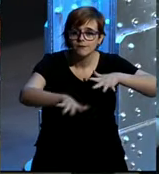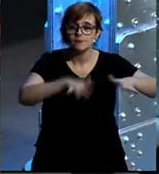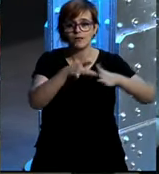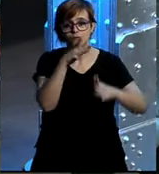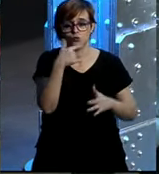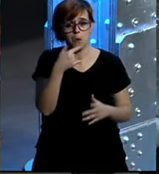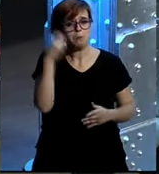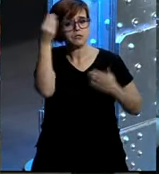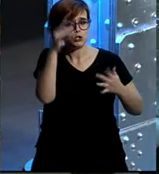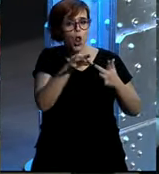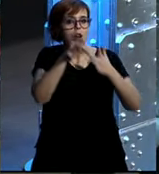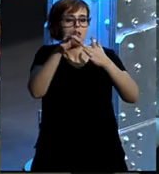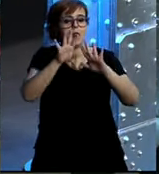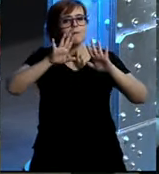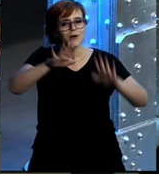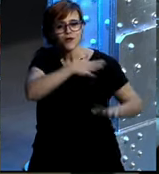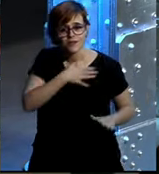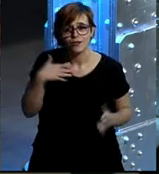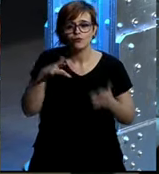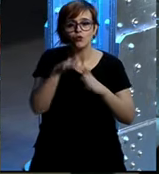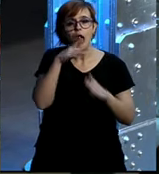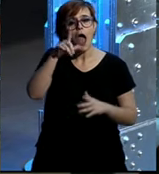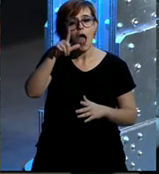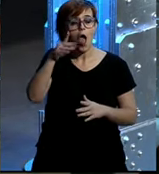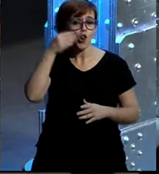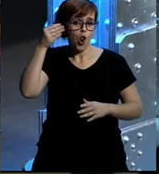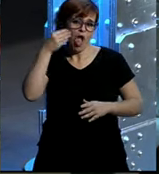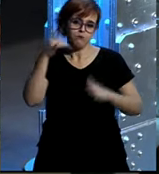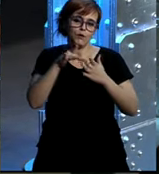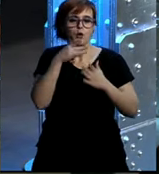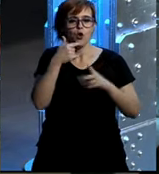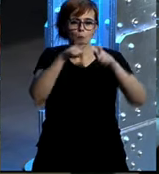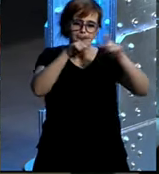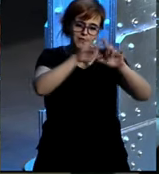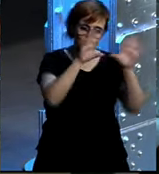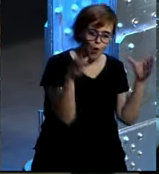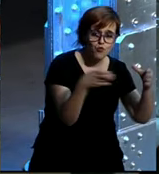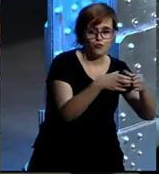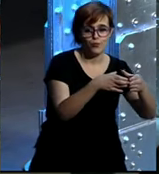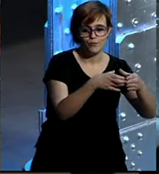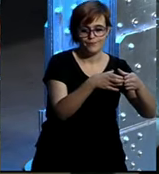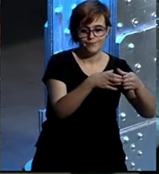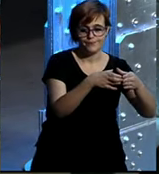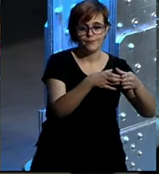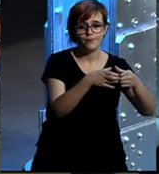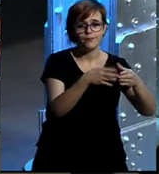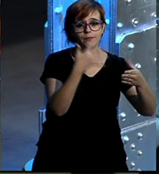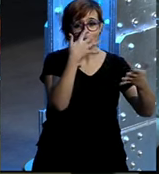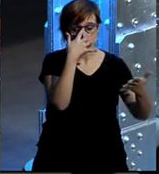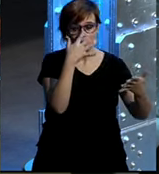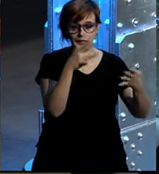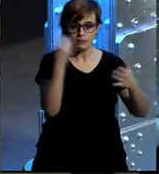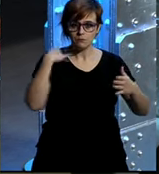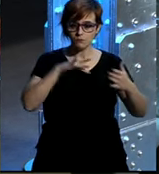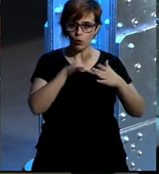y líderes en el mundo digital. Pero yo voy hablar de L'Oreal como grupo, que también tiene, digamos, los